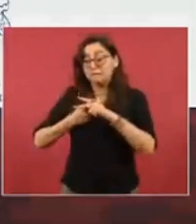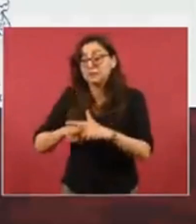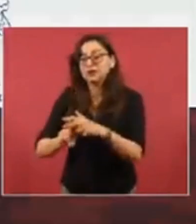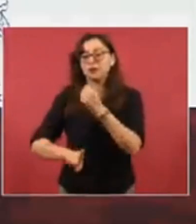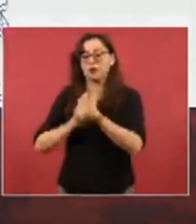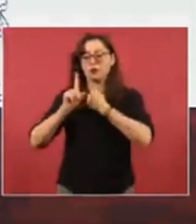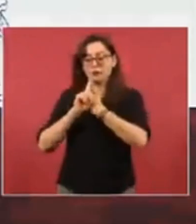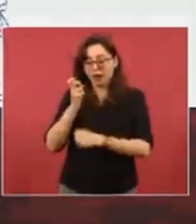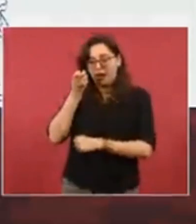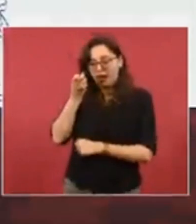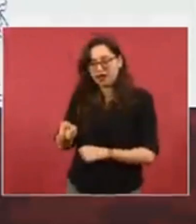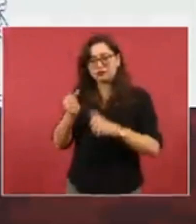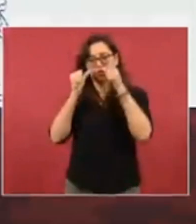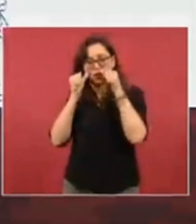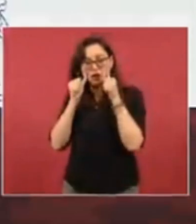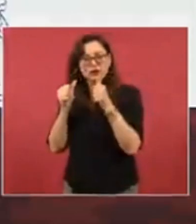primero